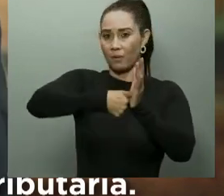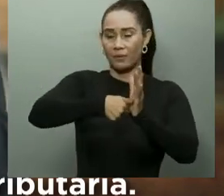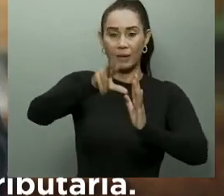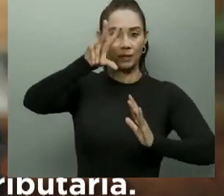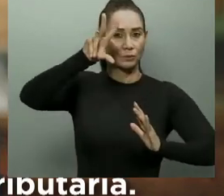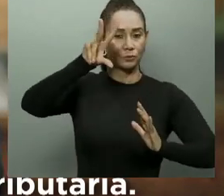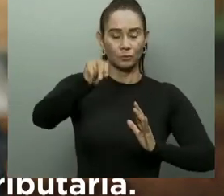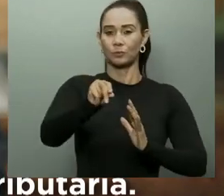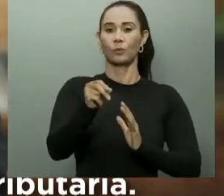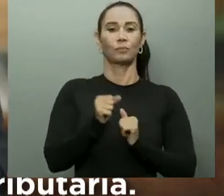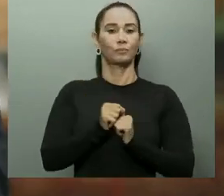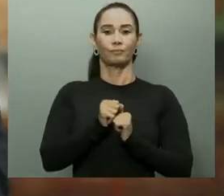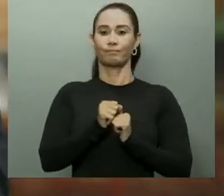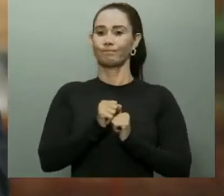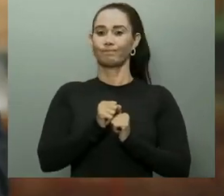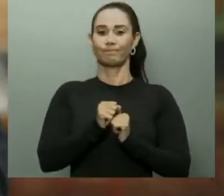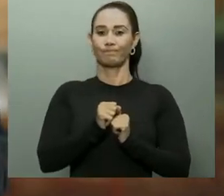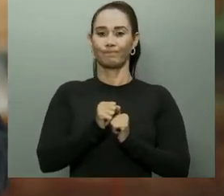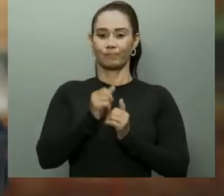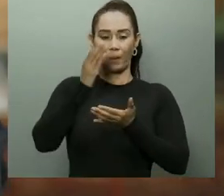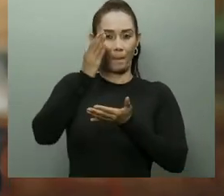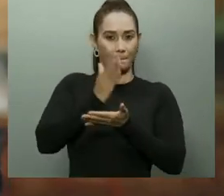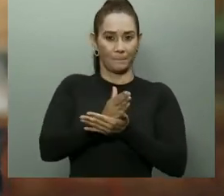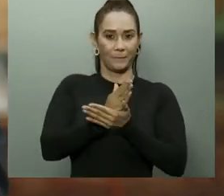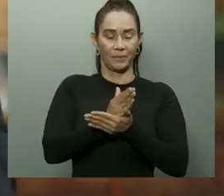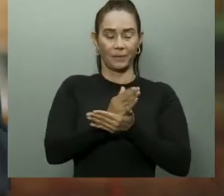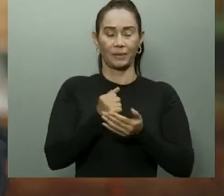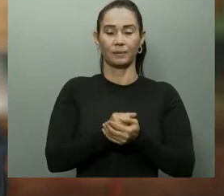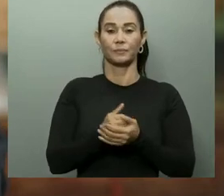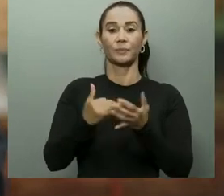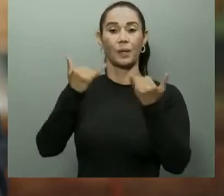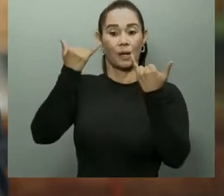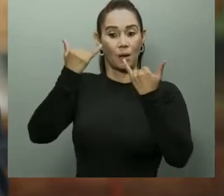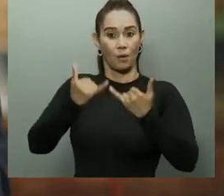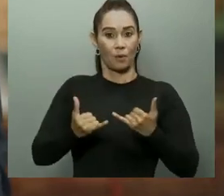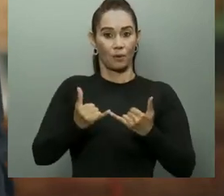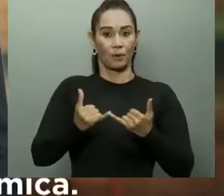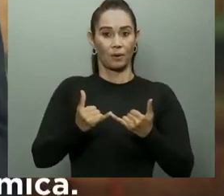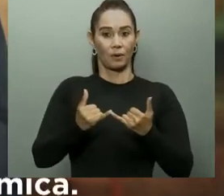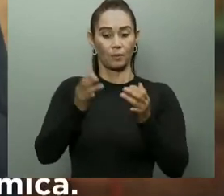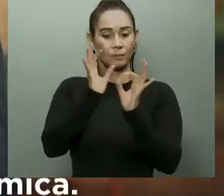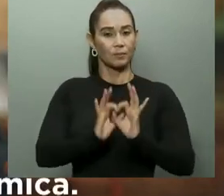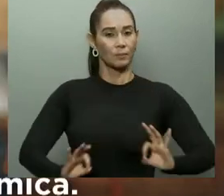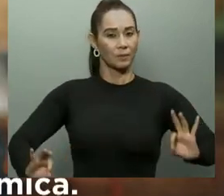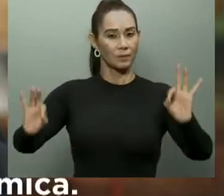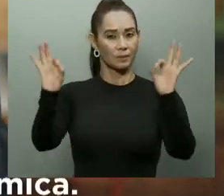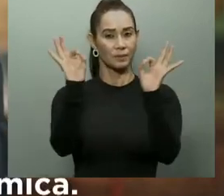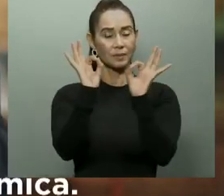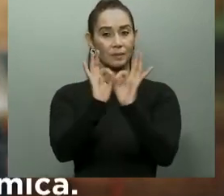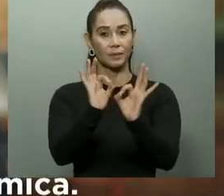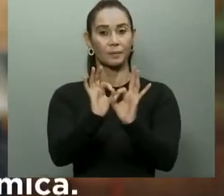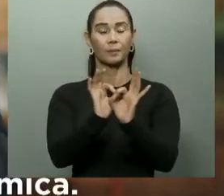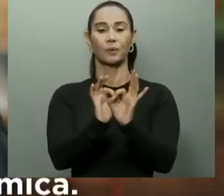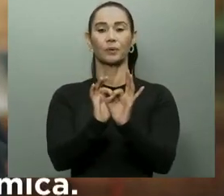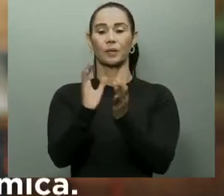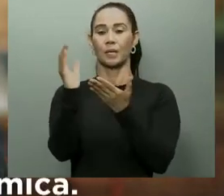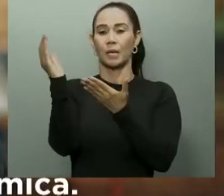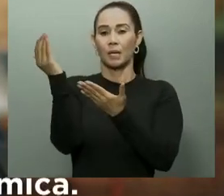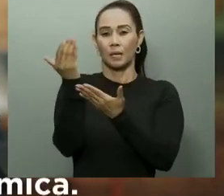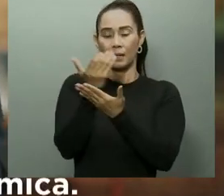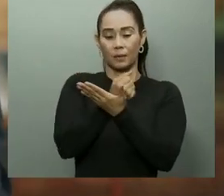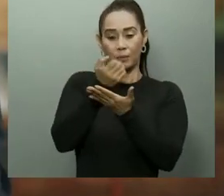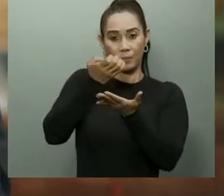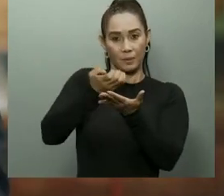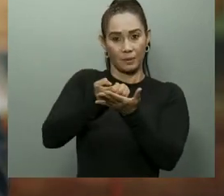reforma tributaria. Ahora, nuestra única prioridad es consolidar la recuperación